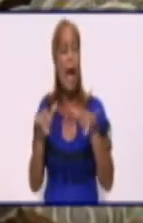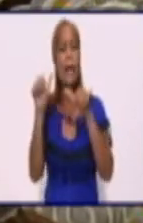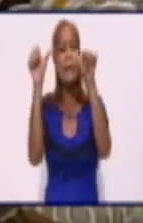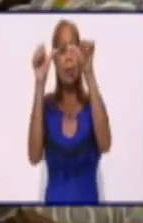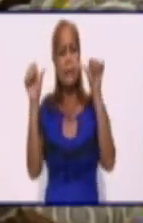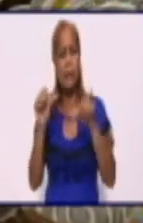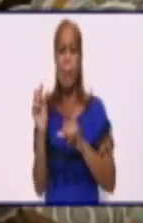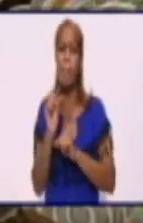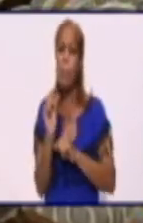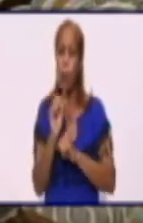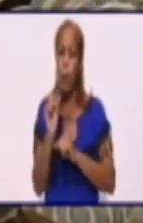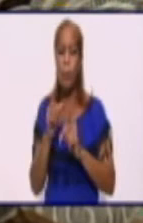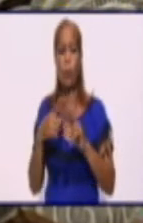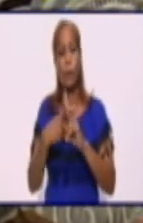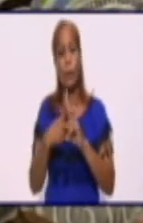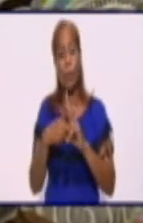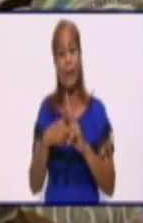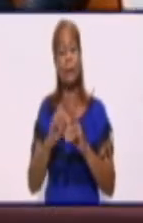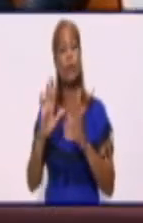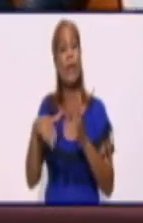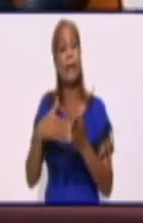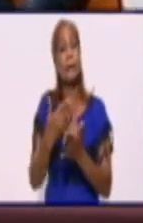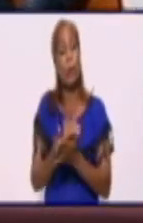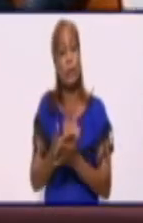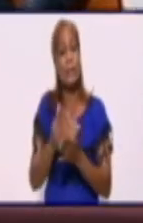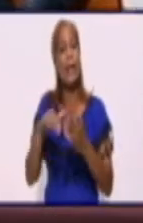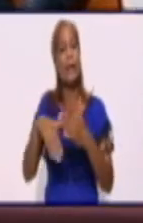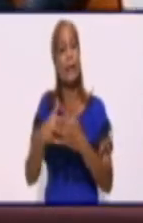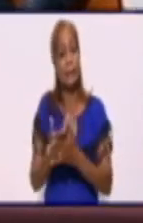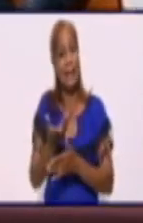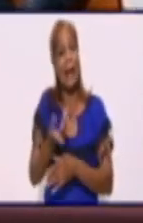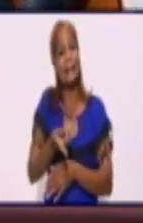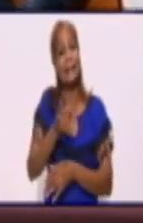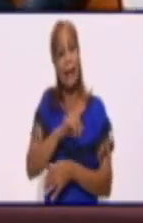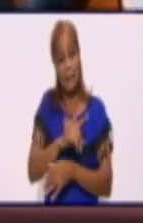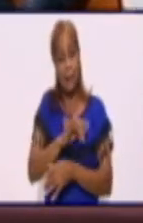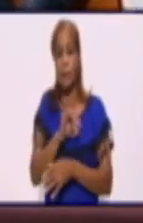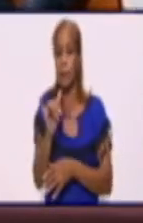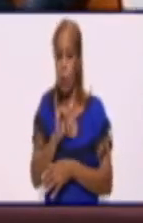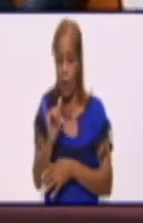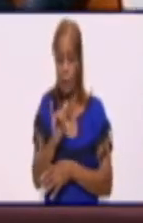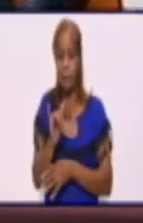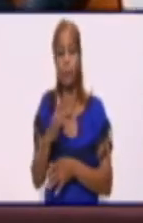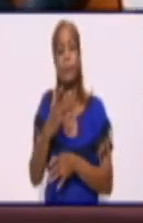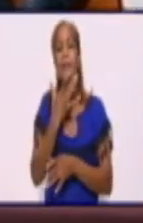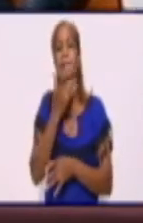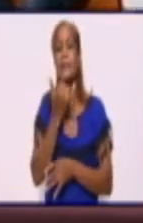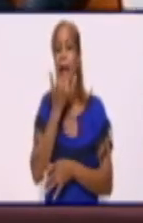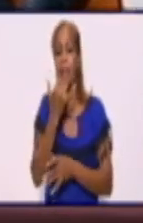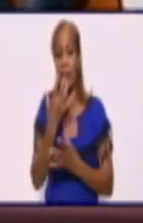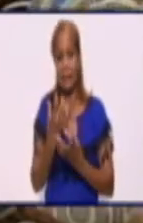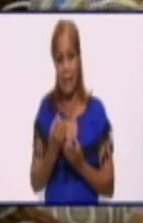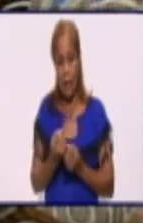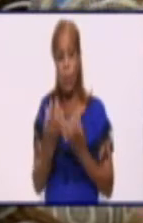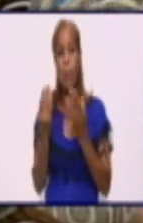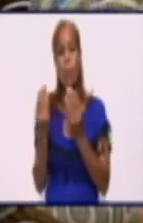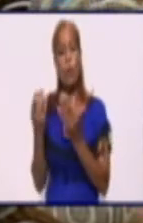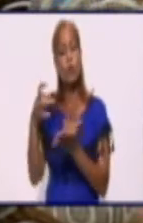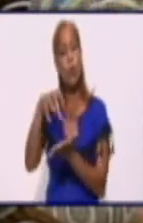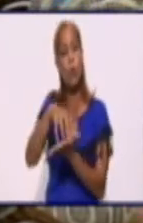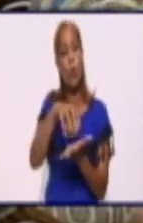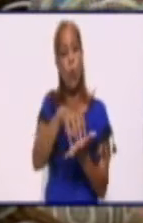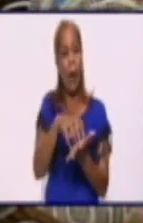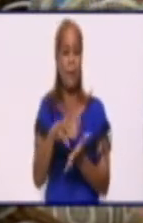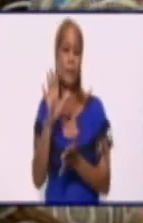Por esta causa, en el día de ayer se afectaron clientes incluso hasta 5 y 6 horas,